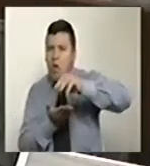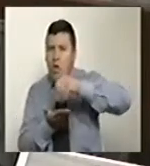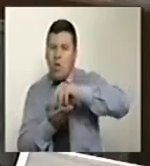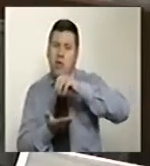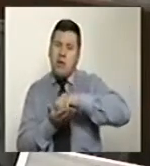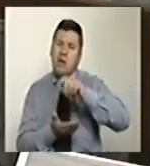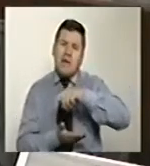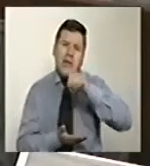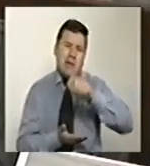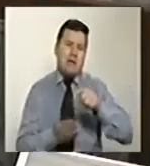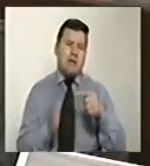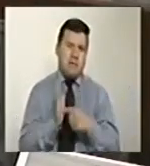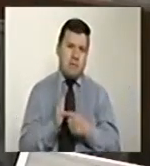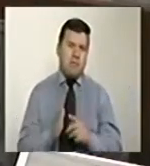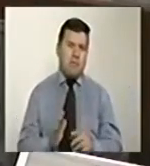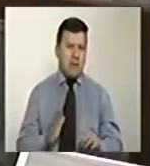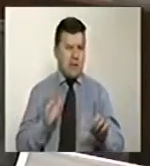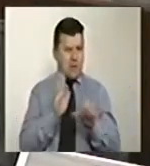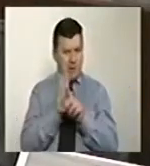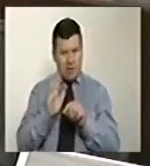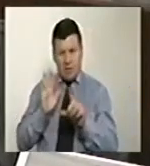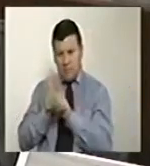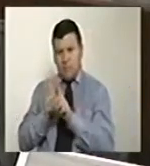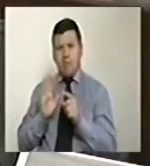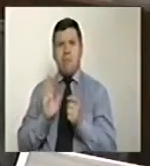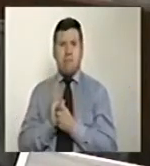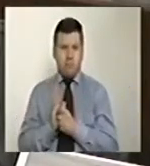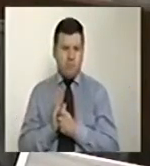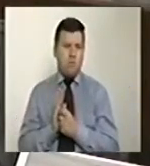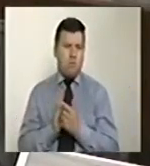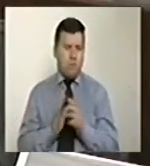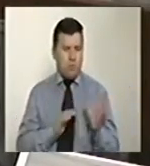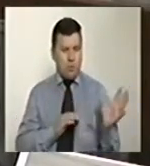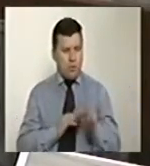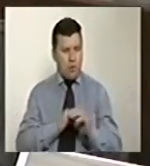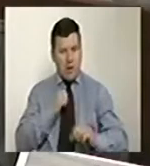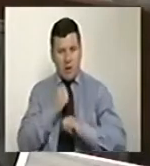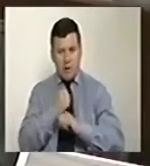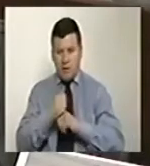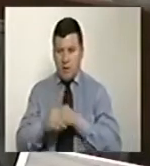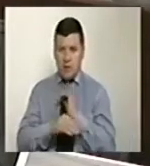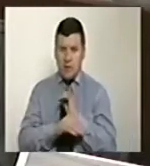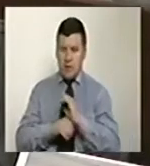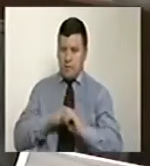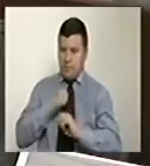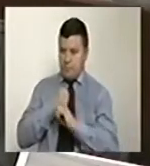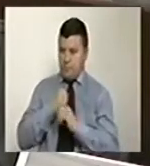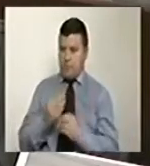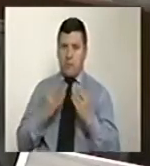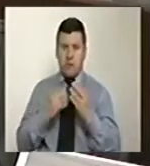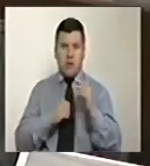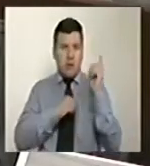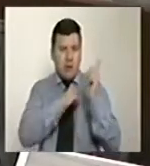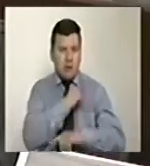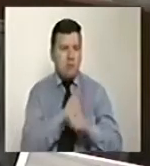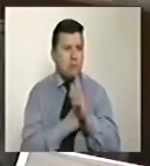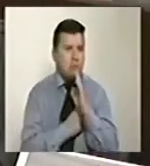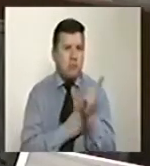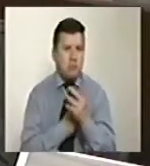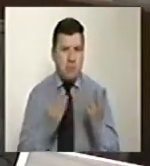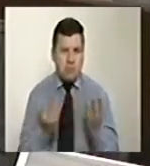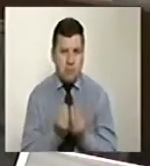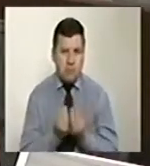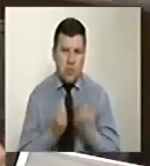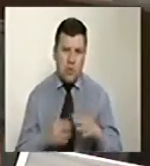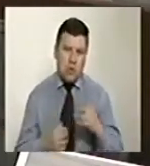considero necesario que leyes en este sentido tengan todo el apoyo institucional para poder ir y castigar este